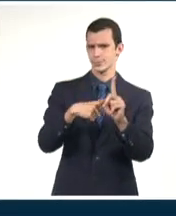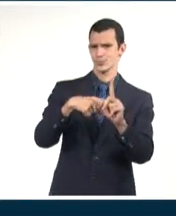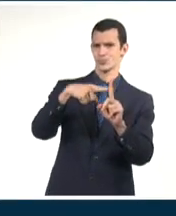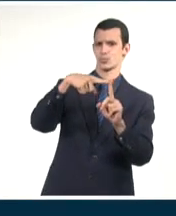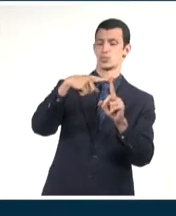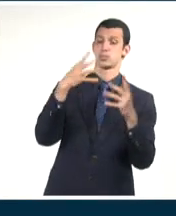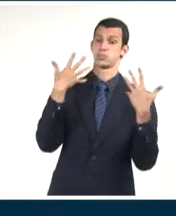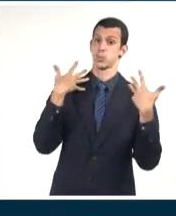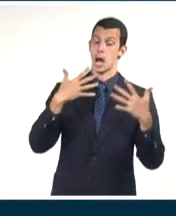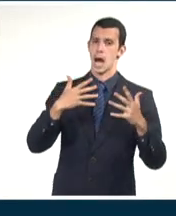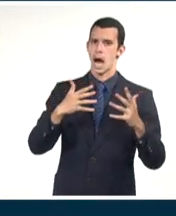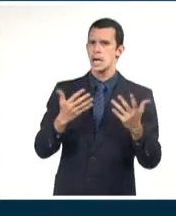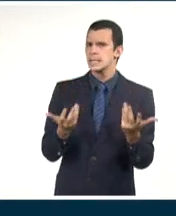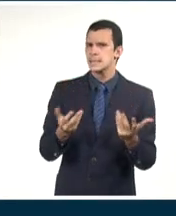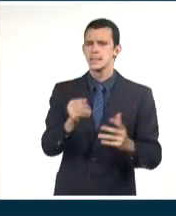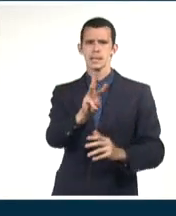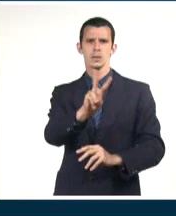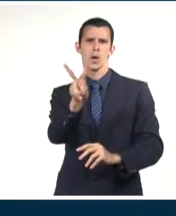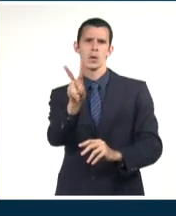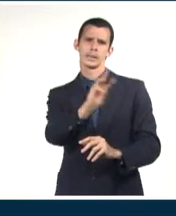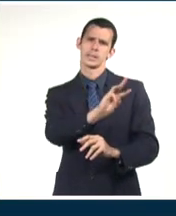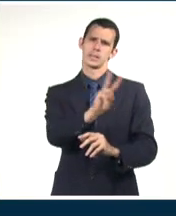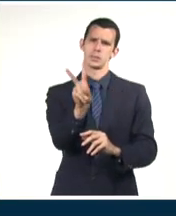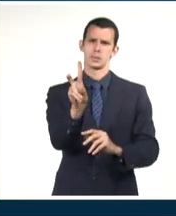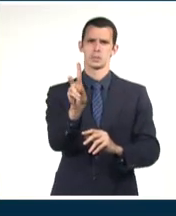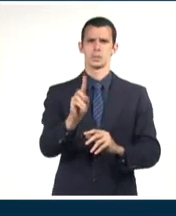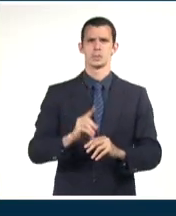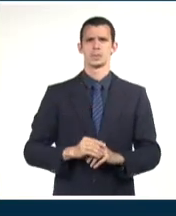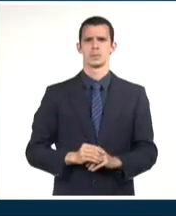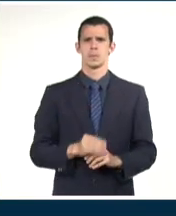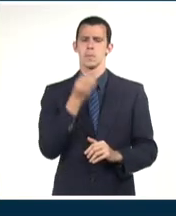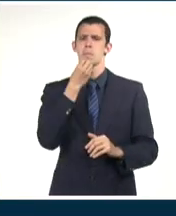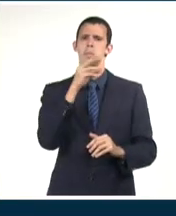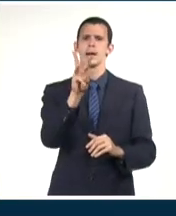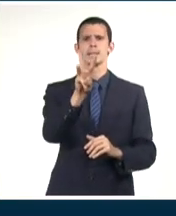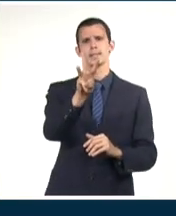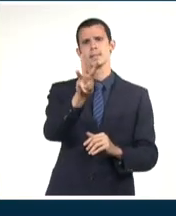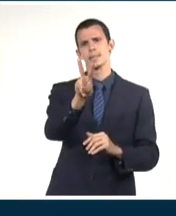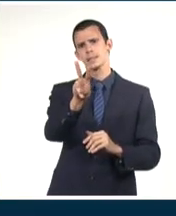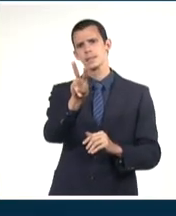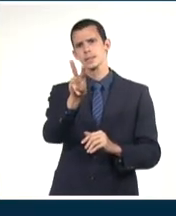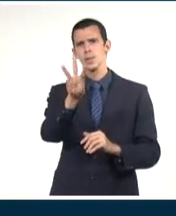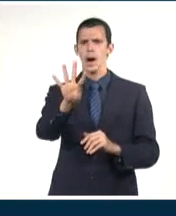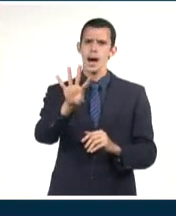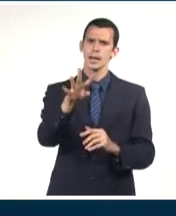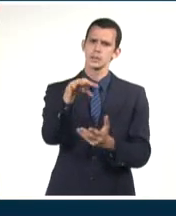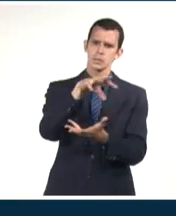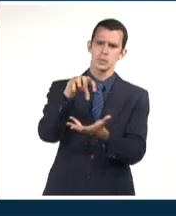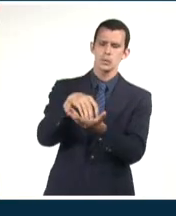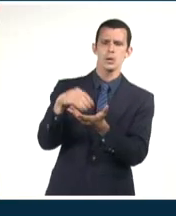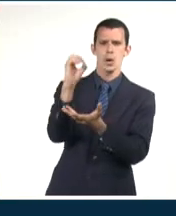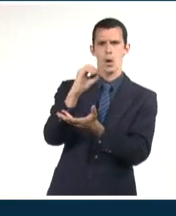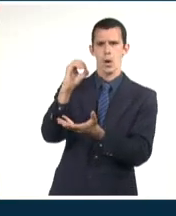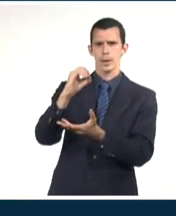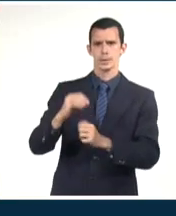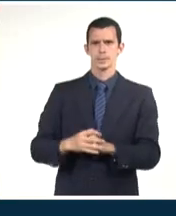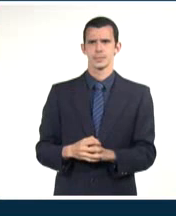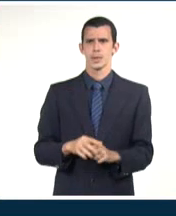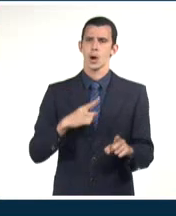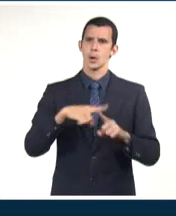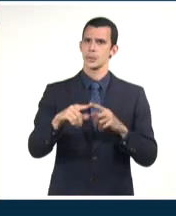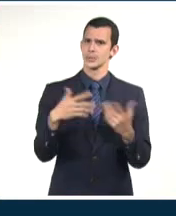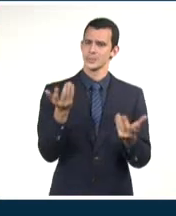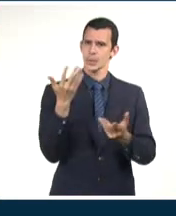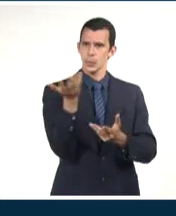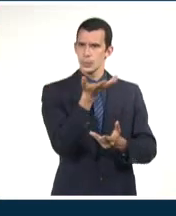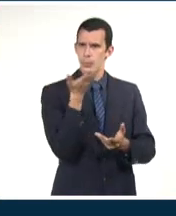también con mucho calor, 32, 31 en la capital y 34 en la porción oriental del país. Mientras que tendremos vientos variables y